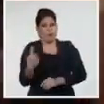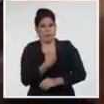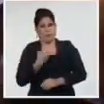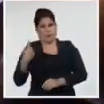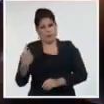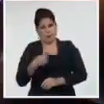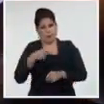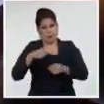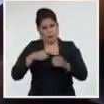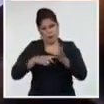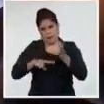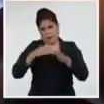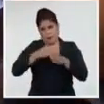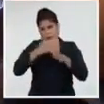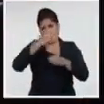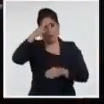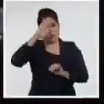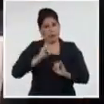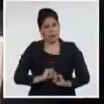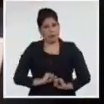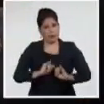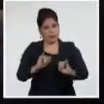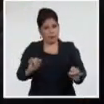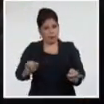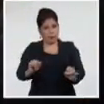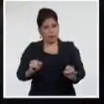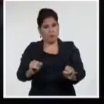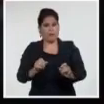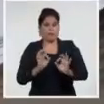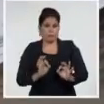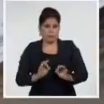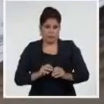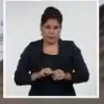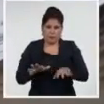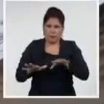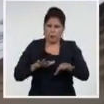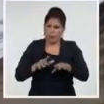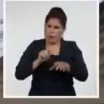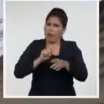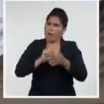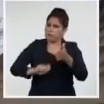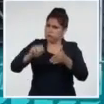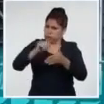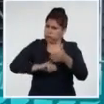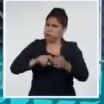Desde Santiago de Cuba, Joanny Suárez y Dailin Herrera Bayar, Sistema Informativo de la Televisión Cubana.